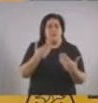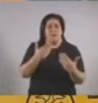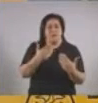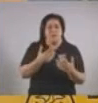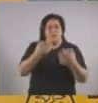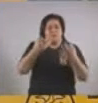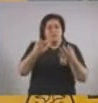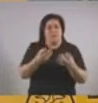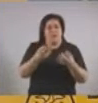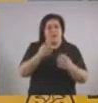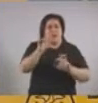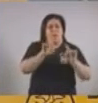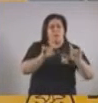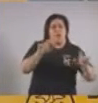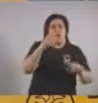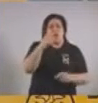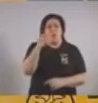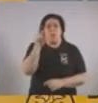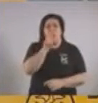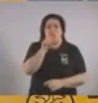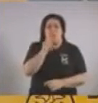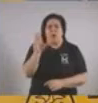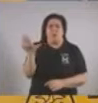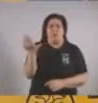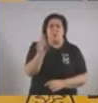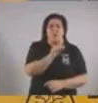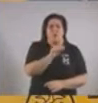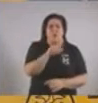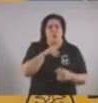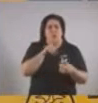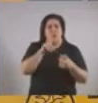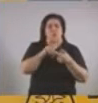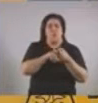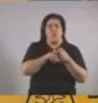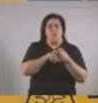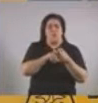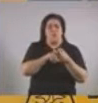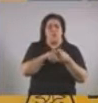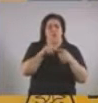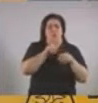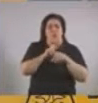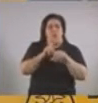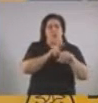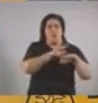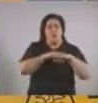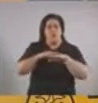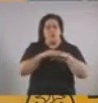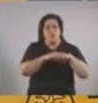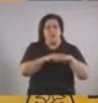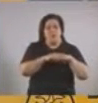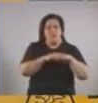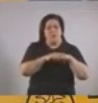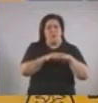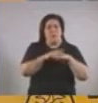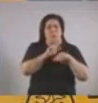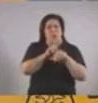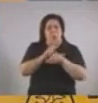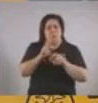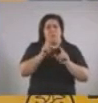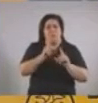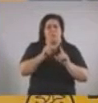a todos, a todas, por el compromiso, por el cuidado, por la responsabilidad que vienen tomando para cuidarnos.